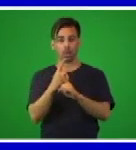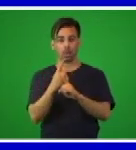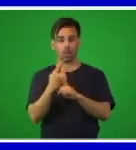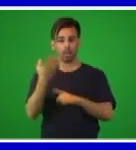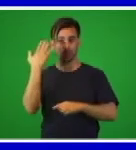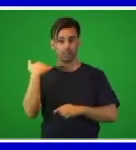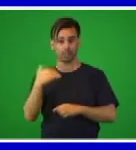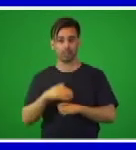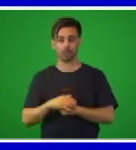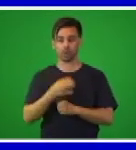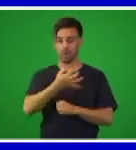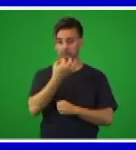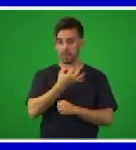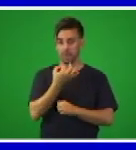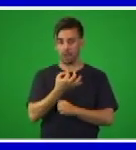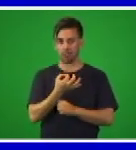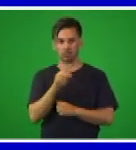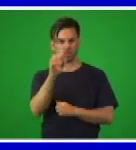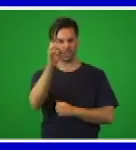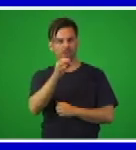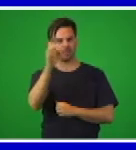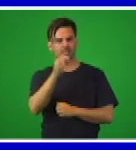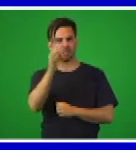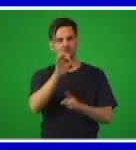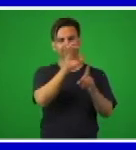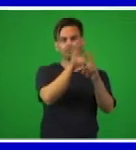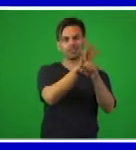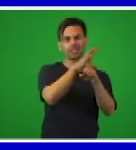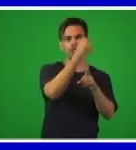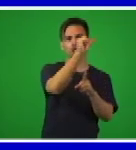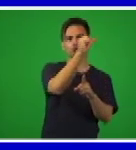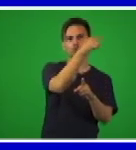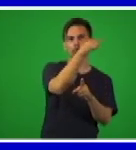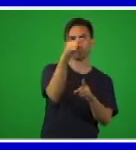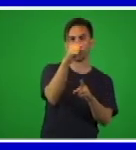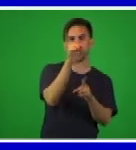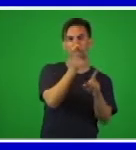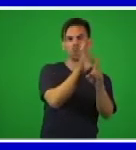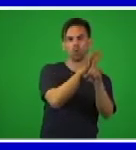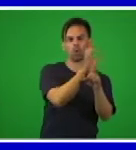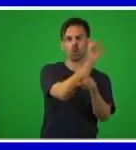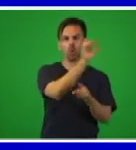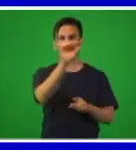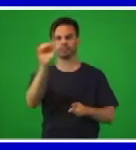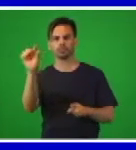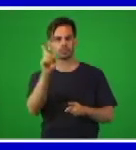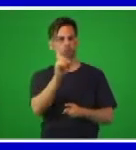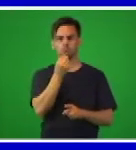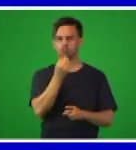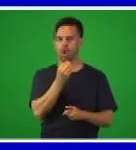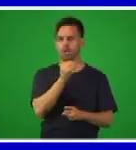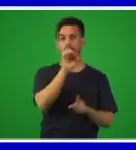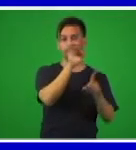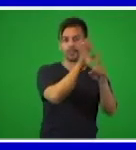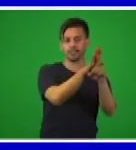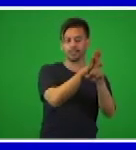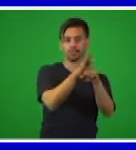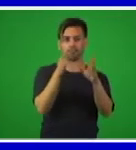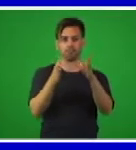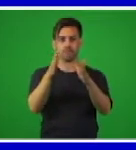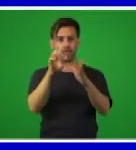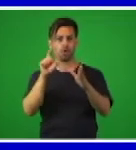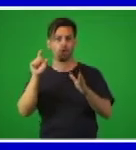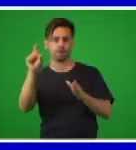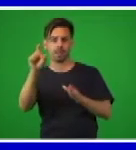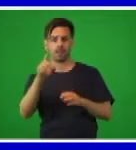inicio de la oración. Lo podemos encontrar al inicio, en el medio, o al final. Le estamos proponiendo cambiar el sujeto de lugar.